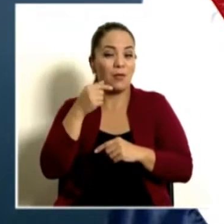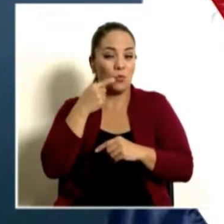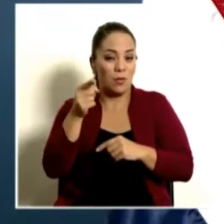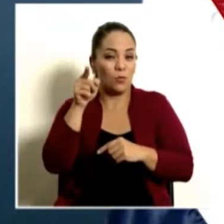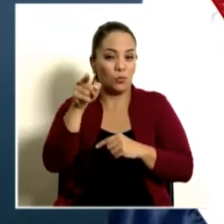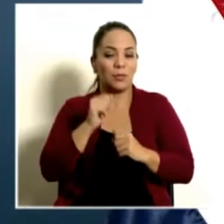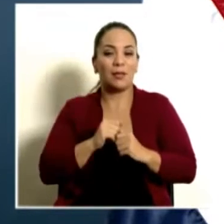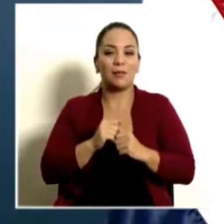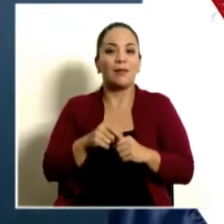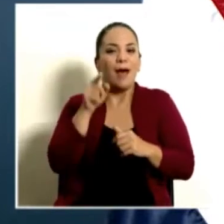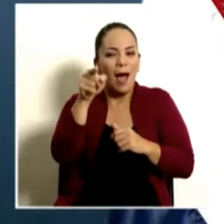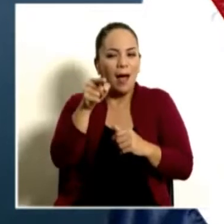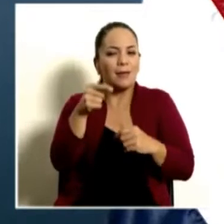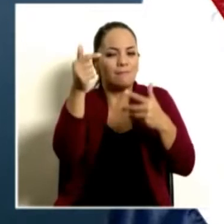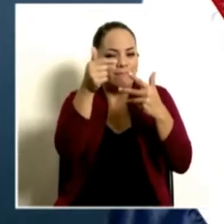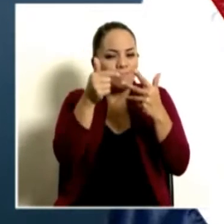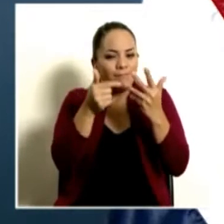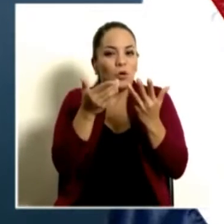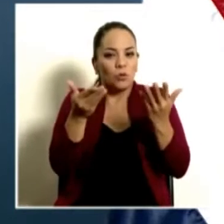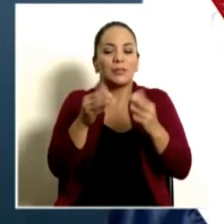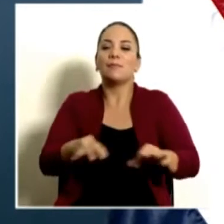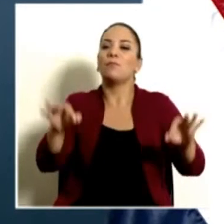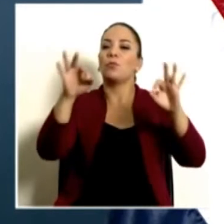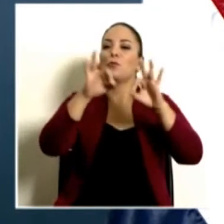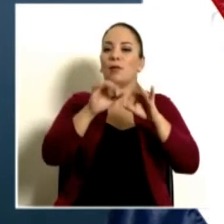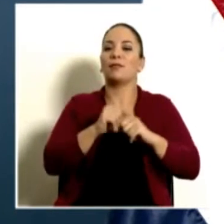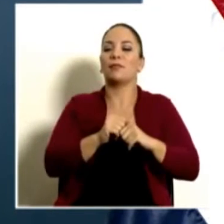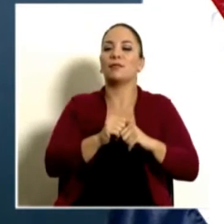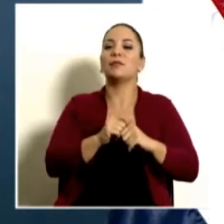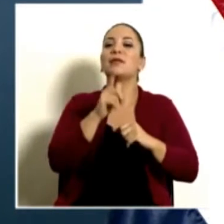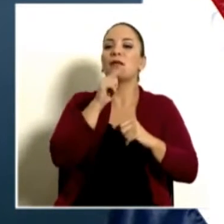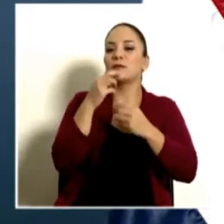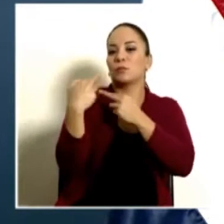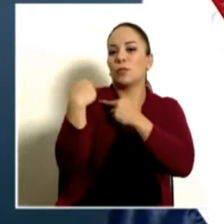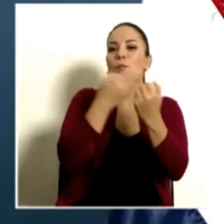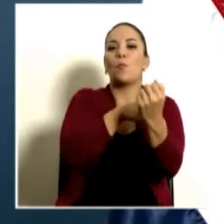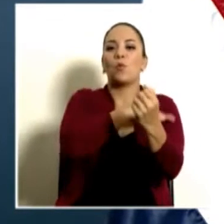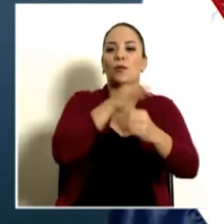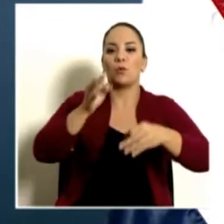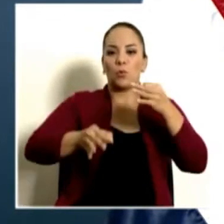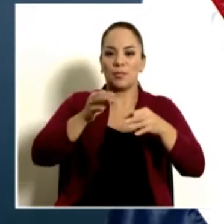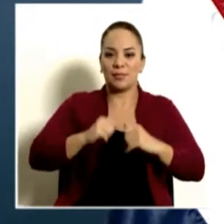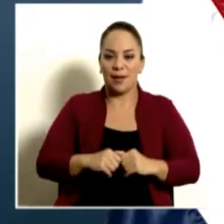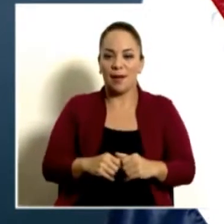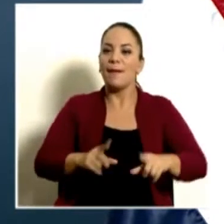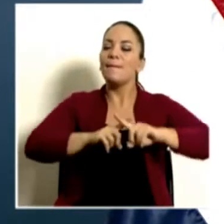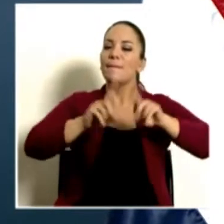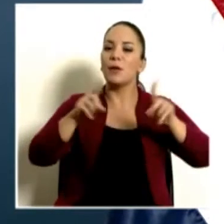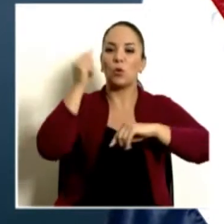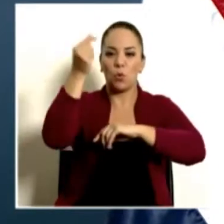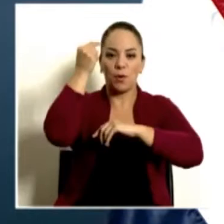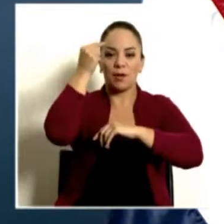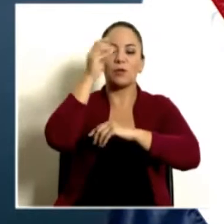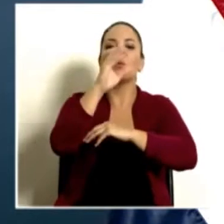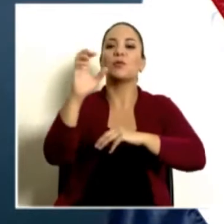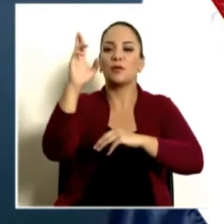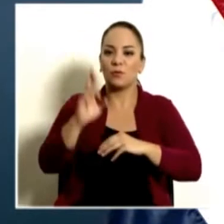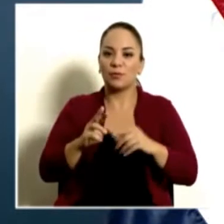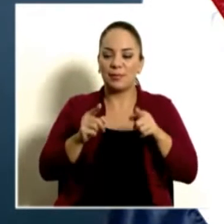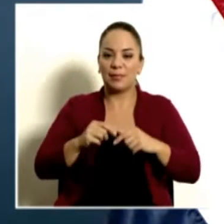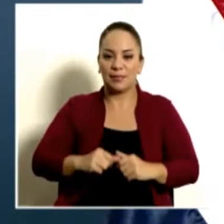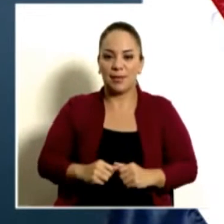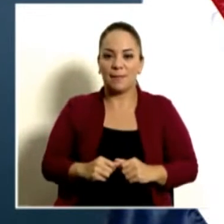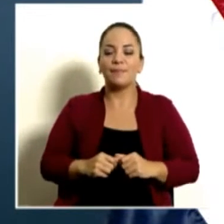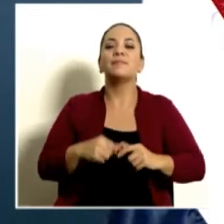muy importantes que le competen al Poder Judicial, pero que el Gobierno de la República